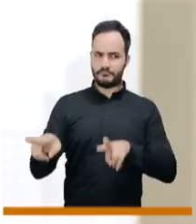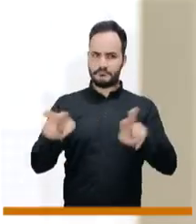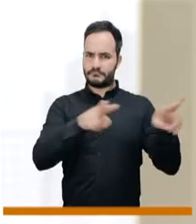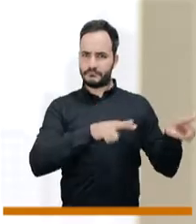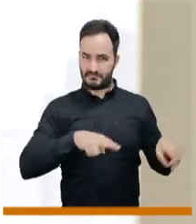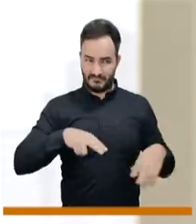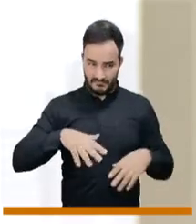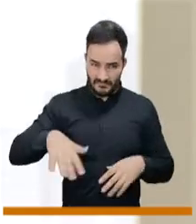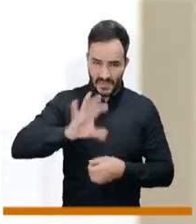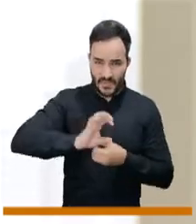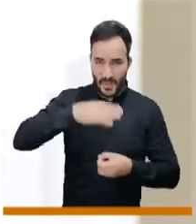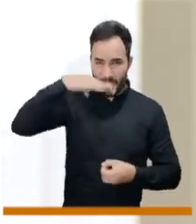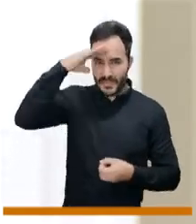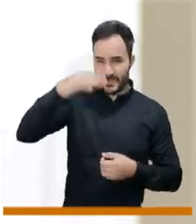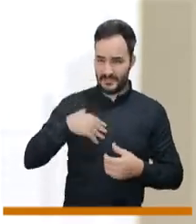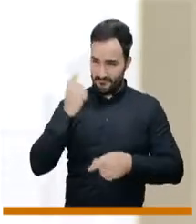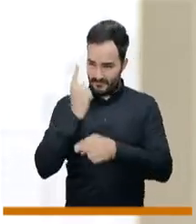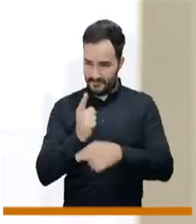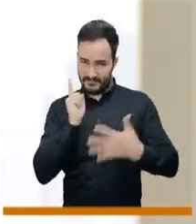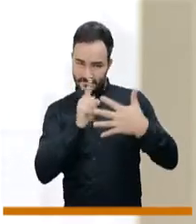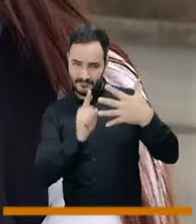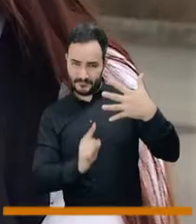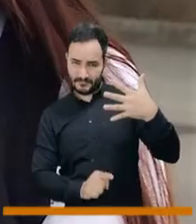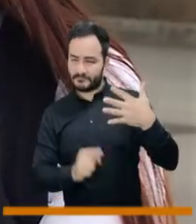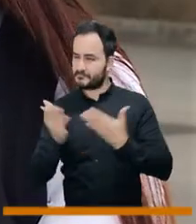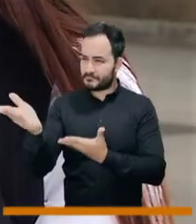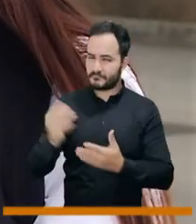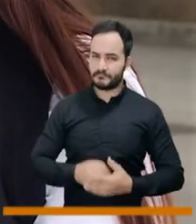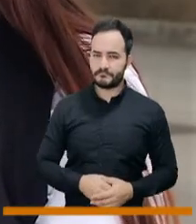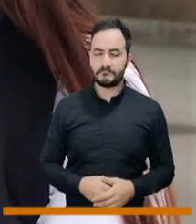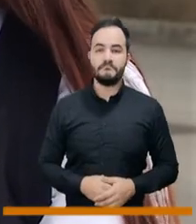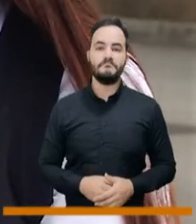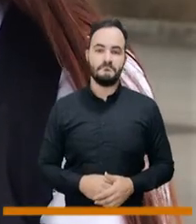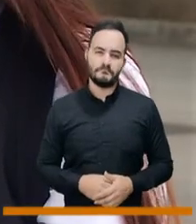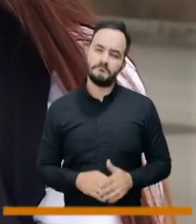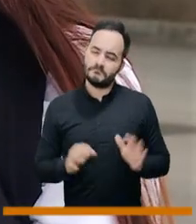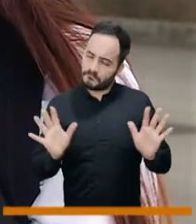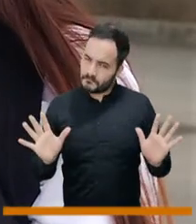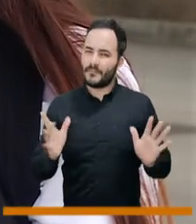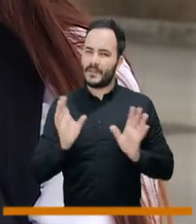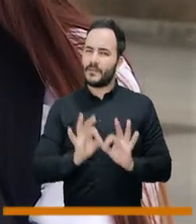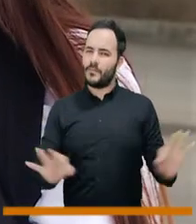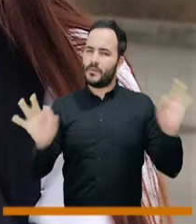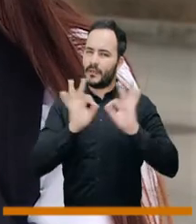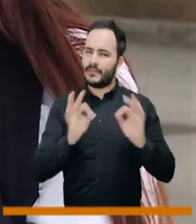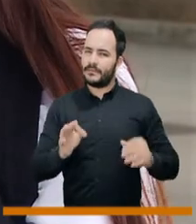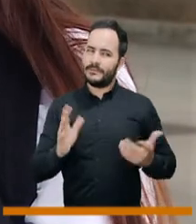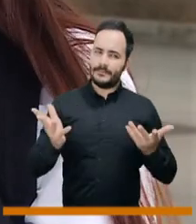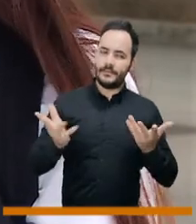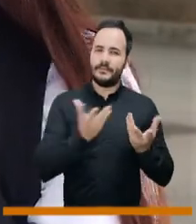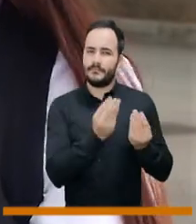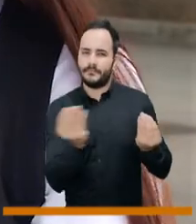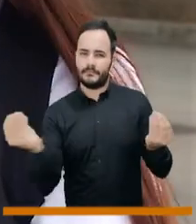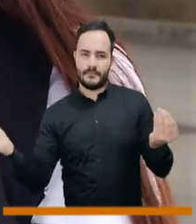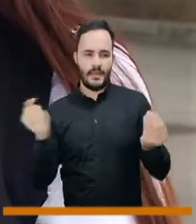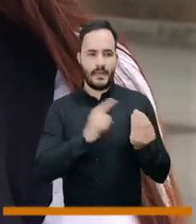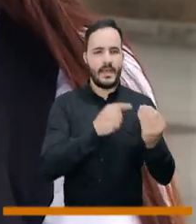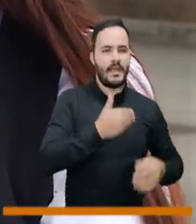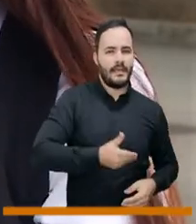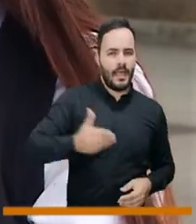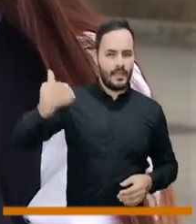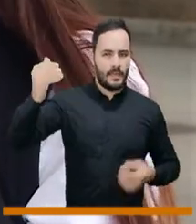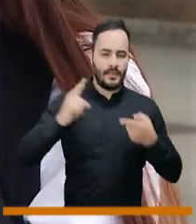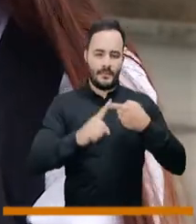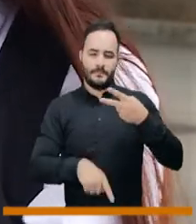momento la sociedad medellínense, la sociedad antioqueña? Bueno, creo que ahí tendremos que mirar los pacientes por su grupo